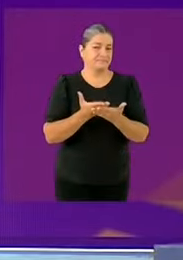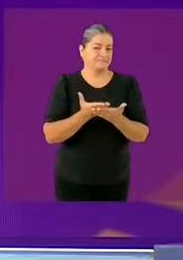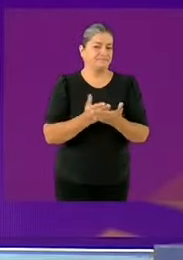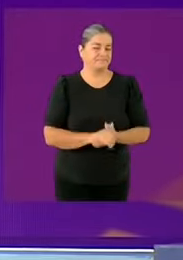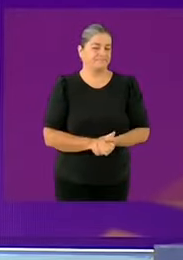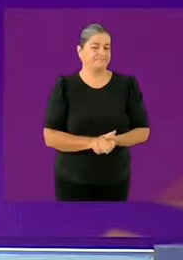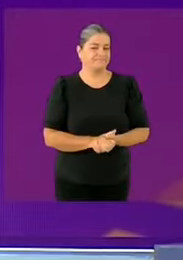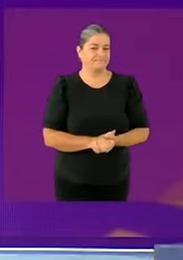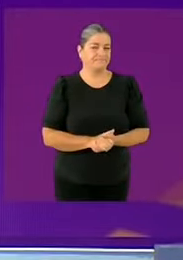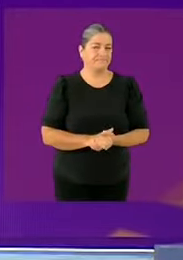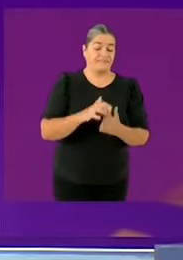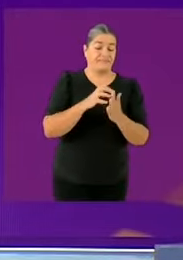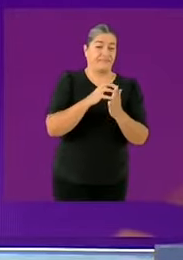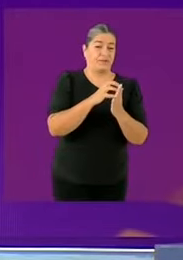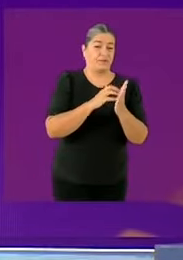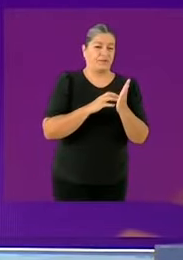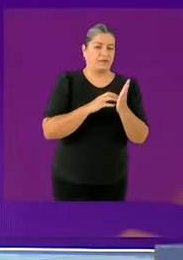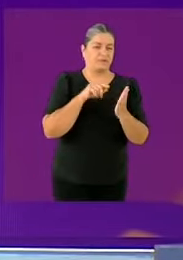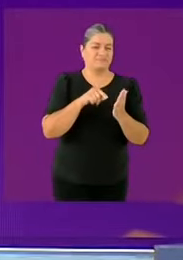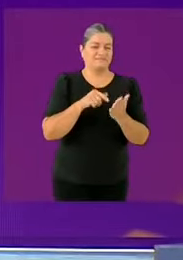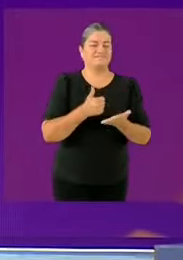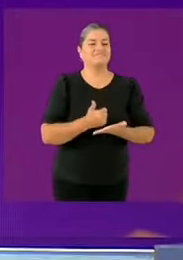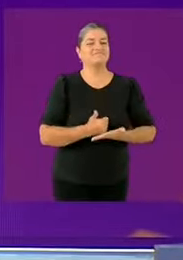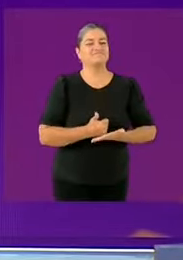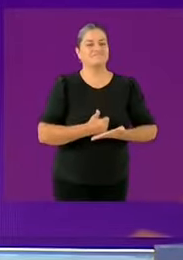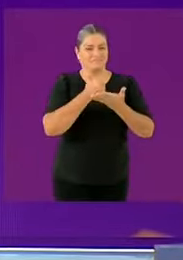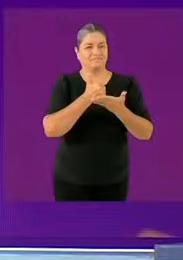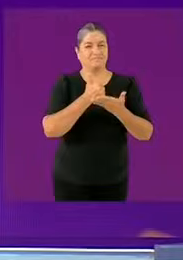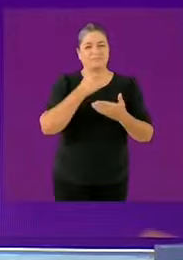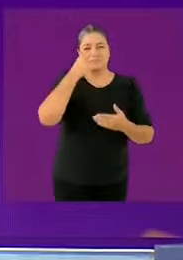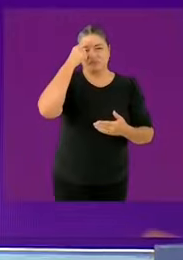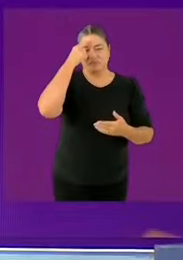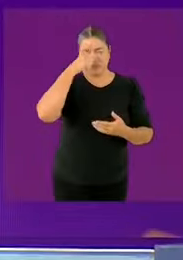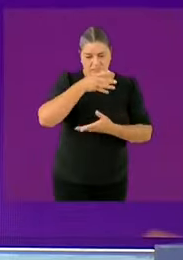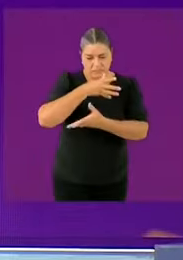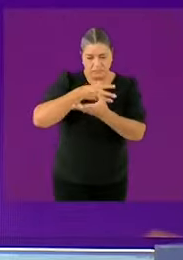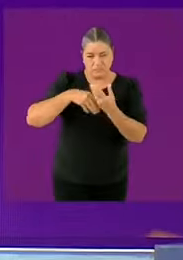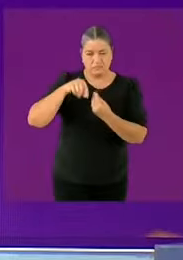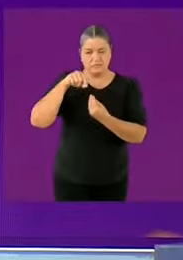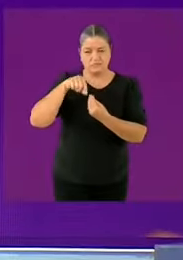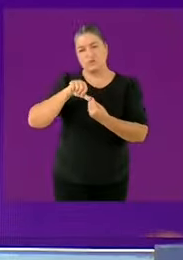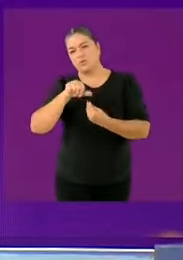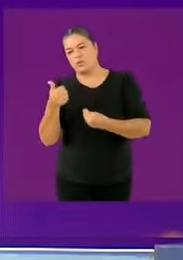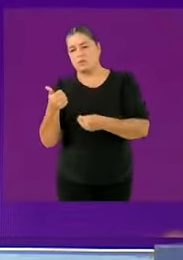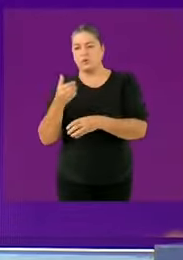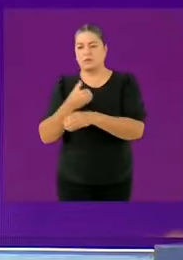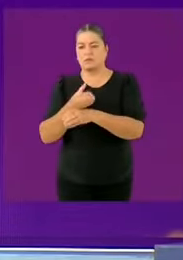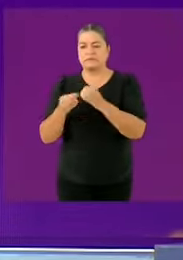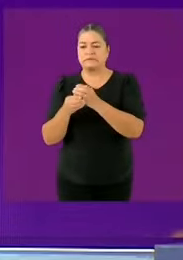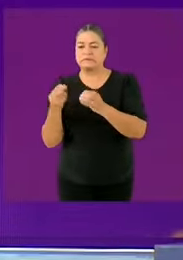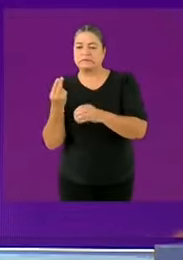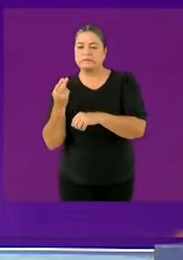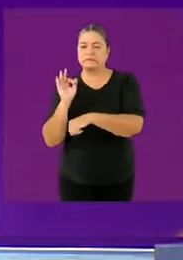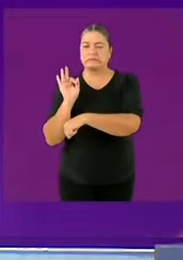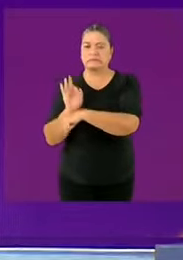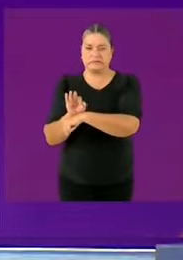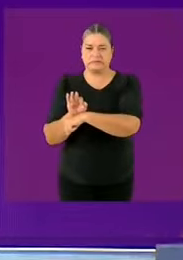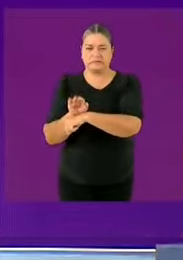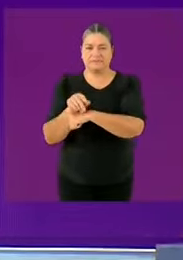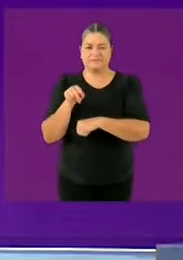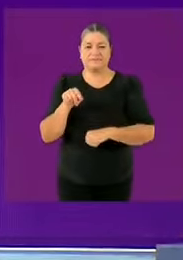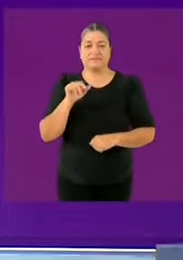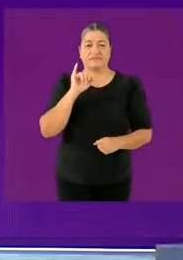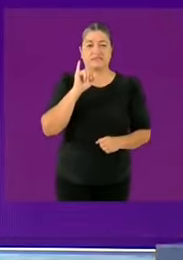haber hecho lo que se ha hecho en estos casi seis años del presidente López Obrador. Ahora voy al Ivermectina. hay dos temas